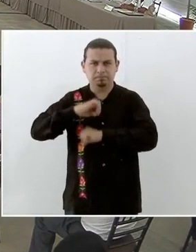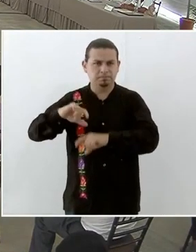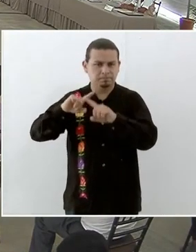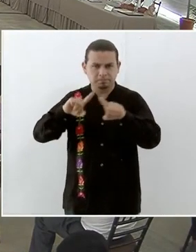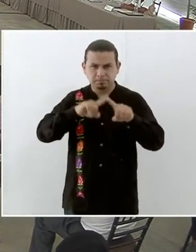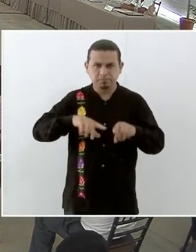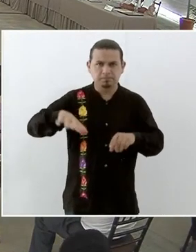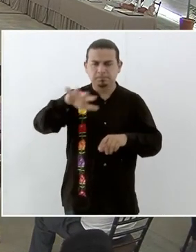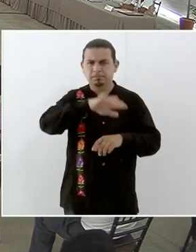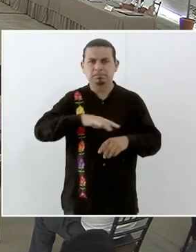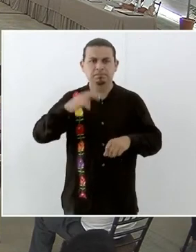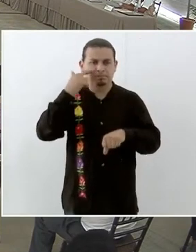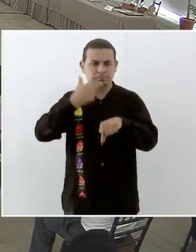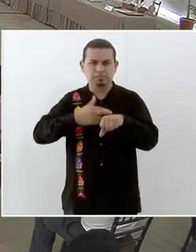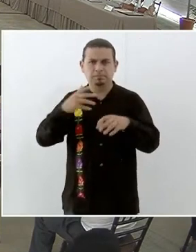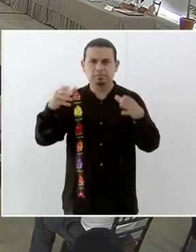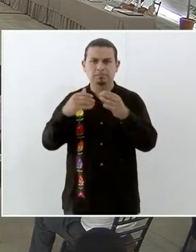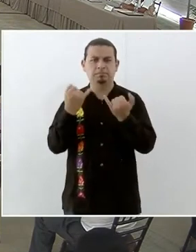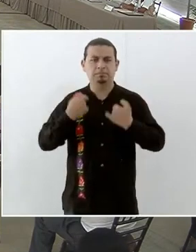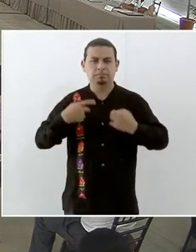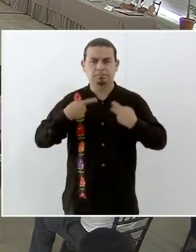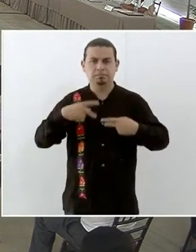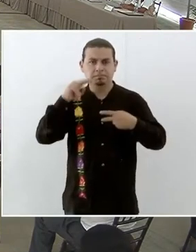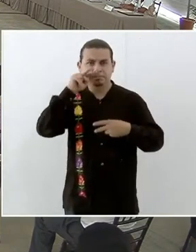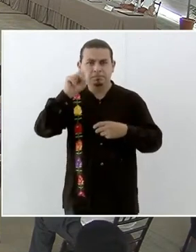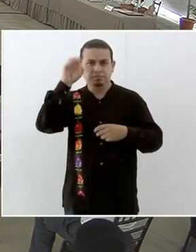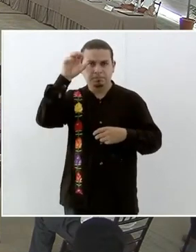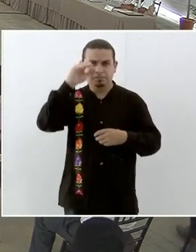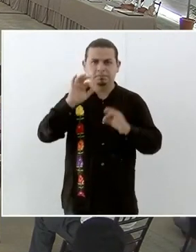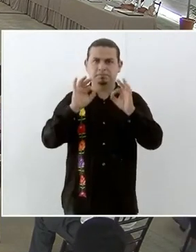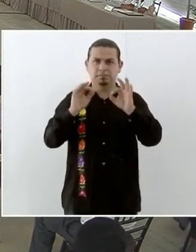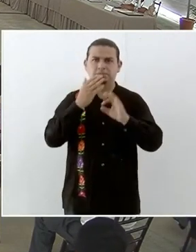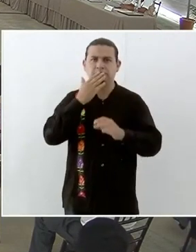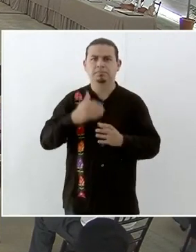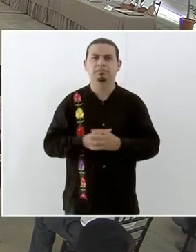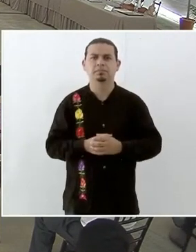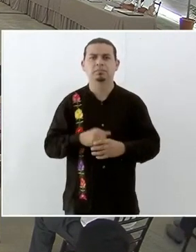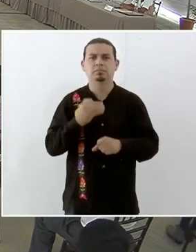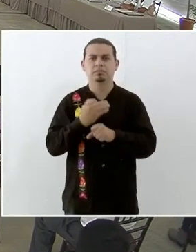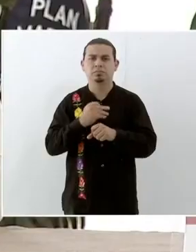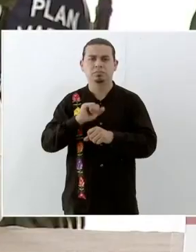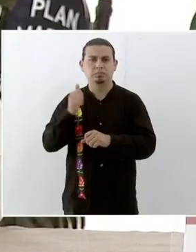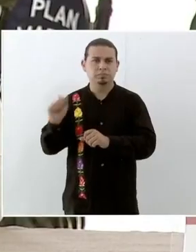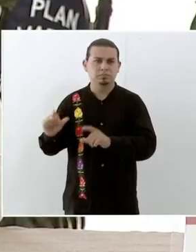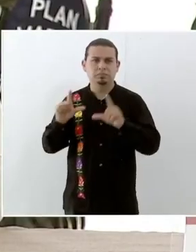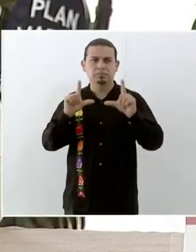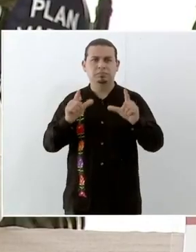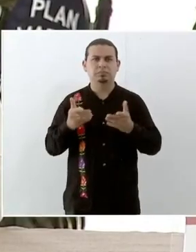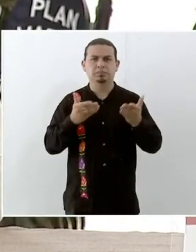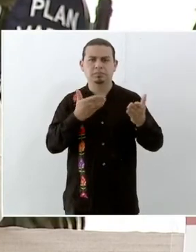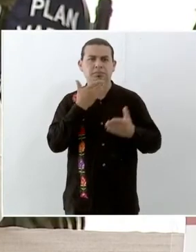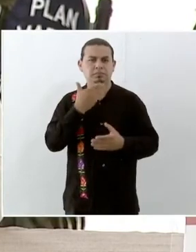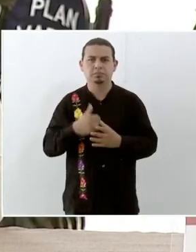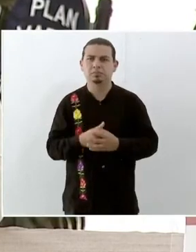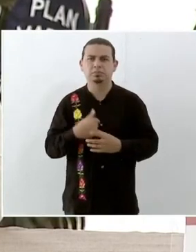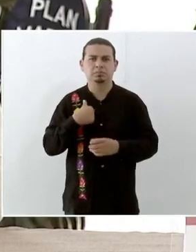a la gente que nos acompaña por redes sociales. Si podemos pasar a la siguiente. Yo haré